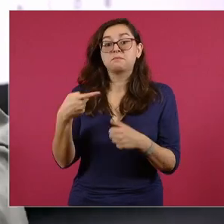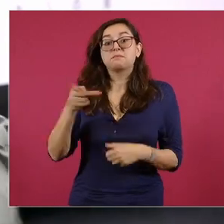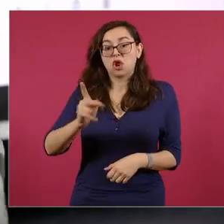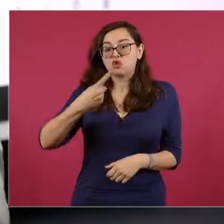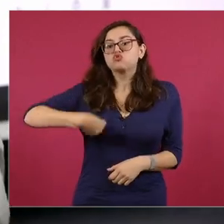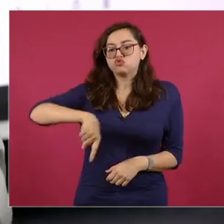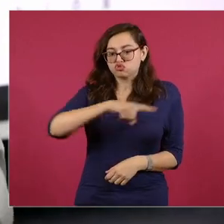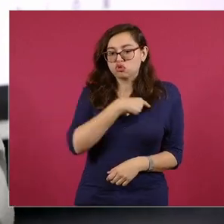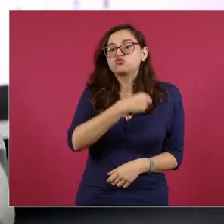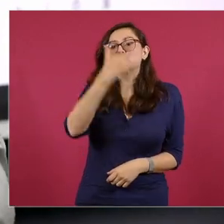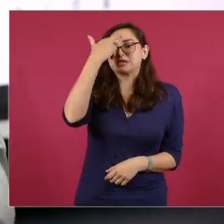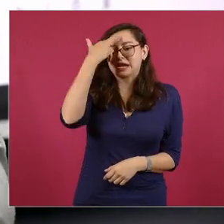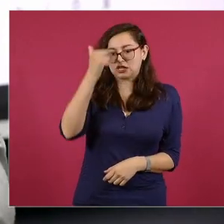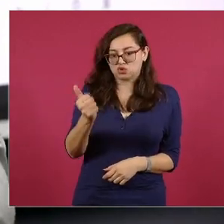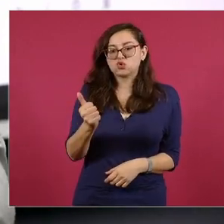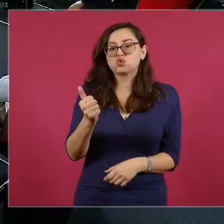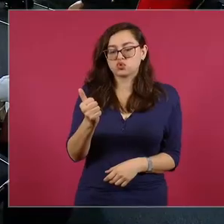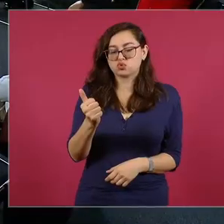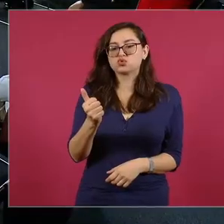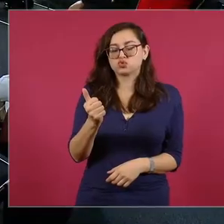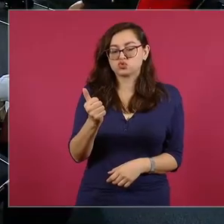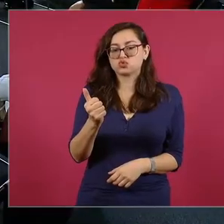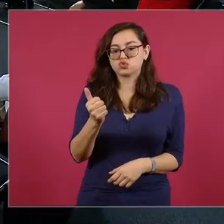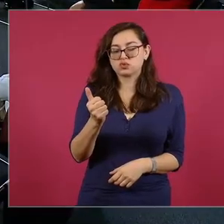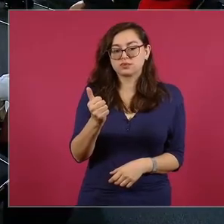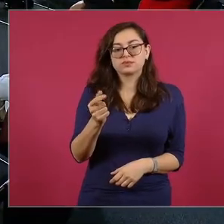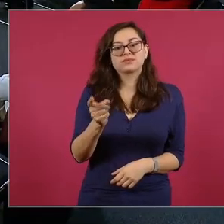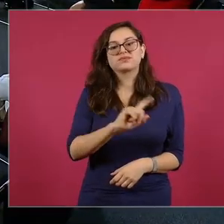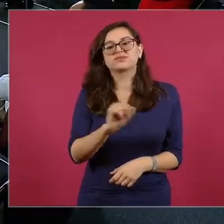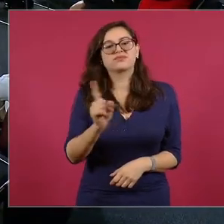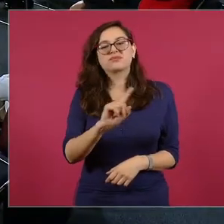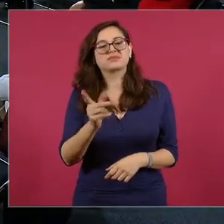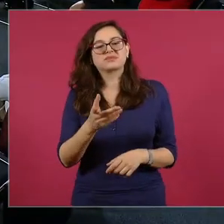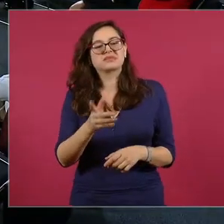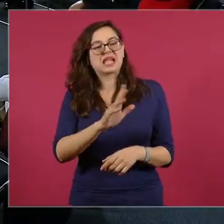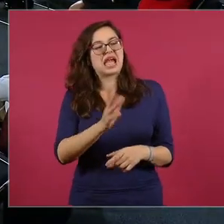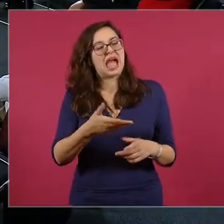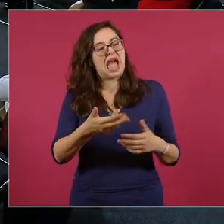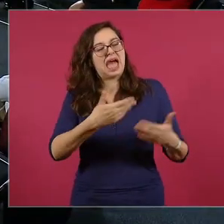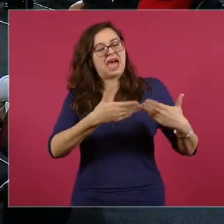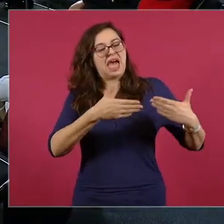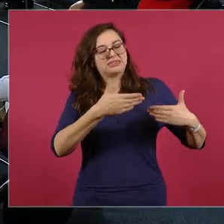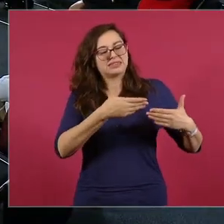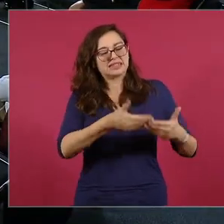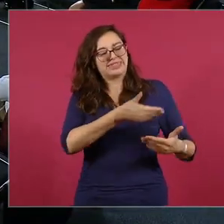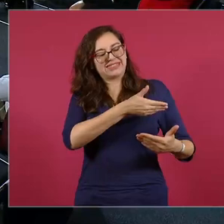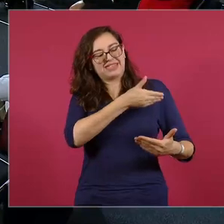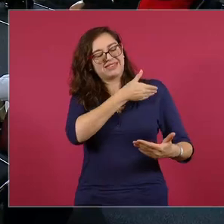nuestro diagnóstico sea falso no, no, no esa no empieza antes un poquitito antes